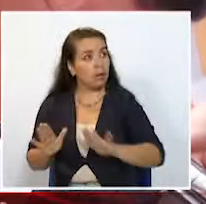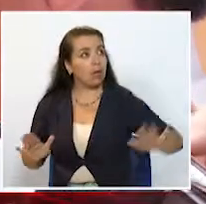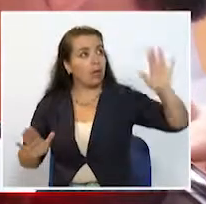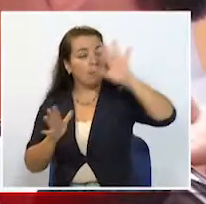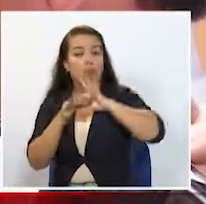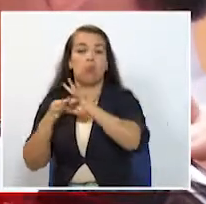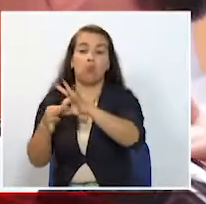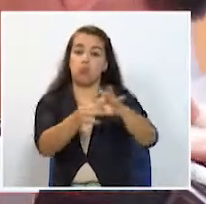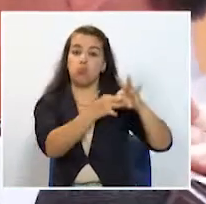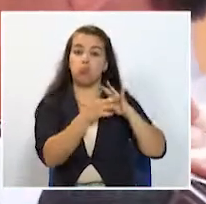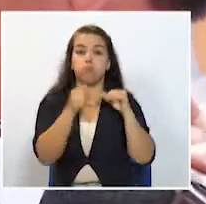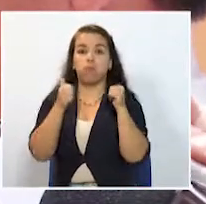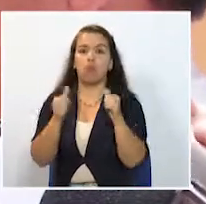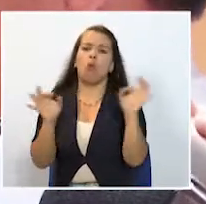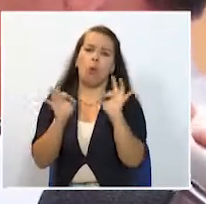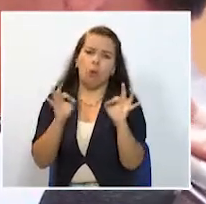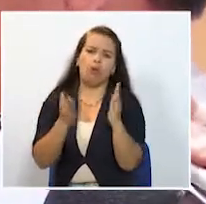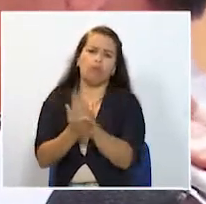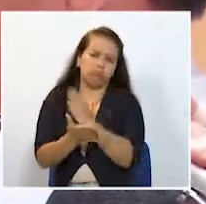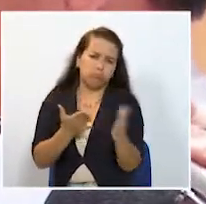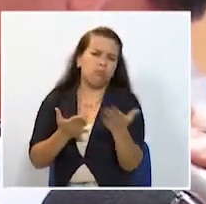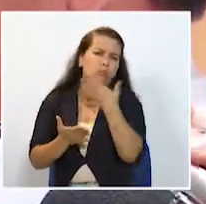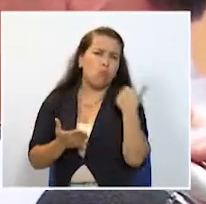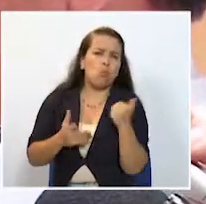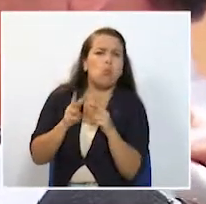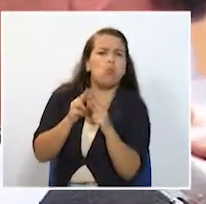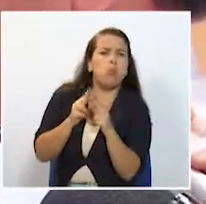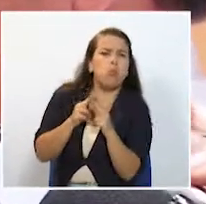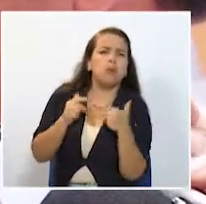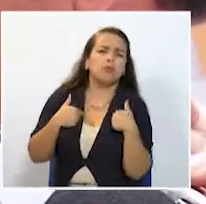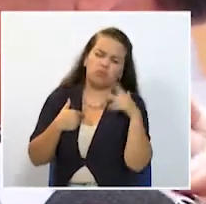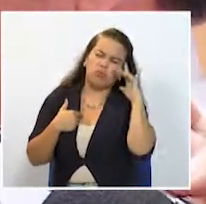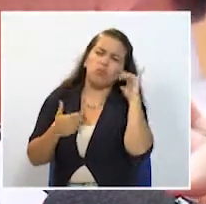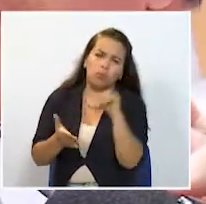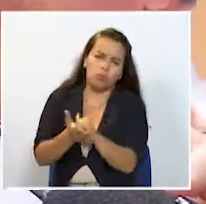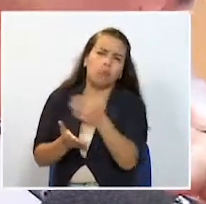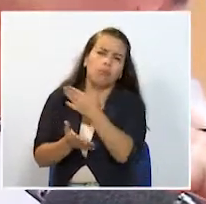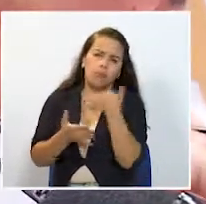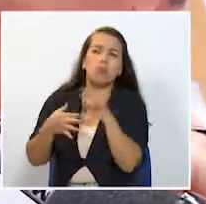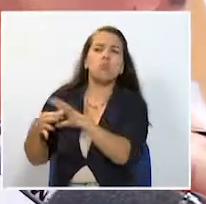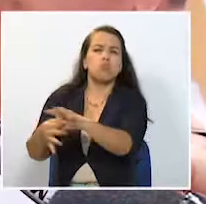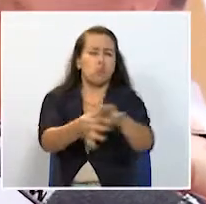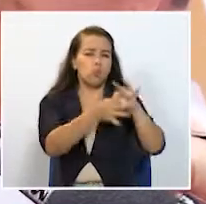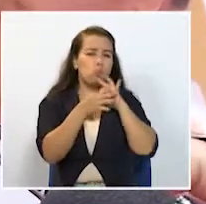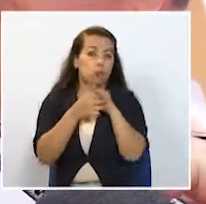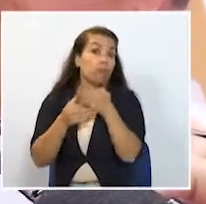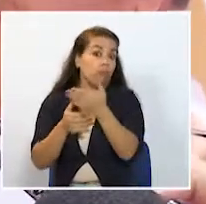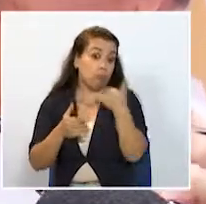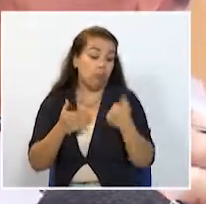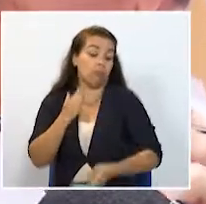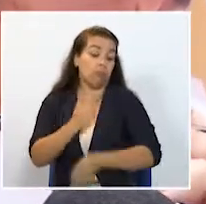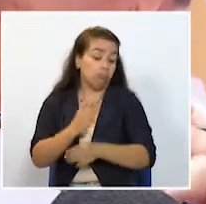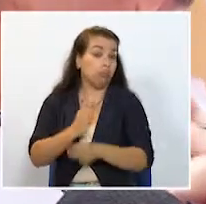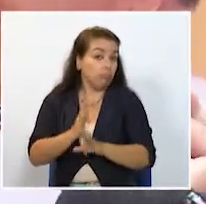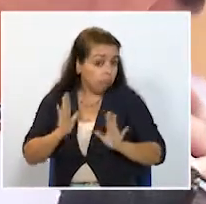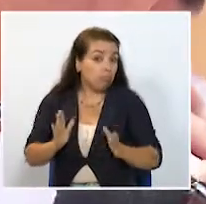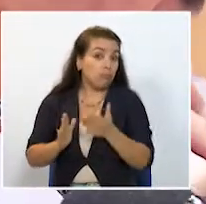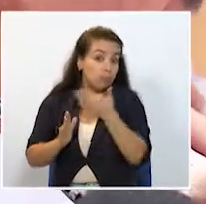región o es mejor seguir solos. Yo creo sinceramente que es mejor unirnos y en tal sentido nos estamos llenando de argumentos técnicos,